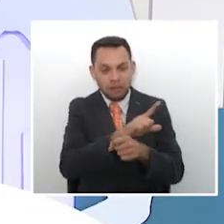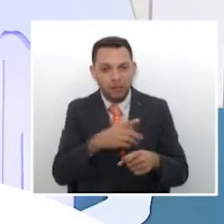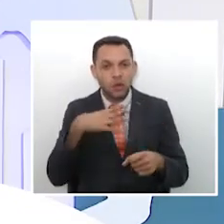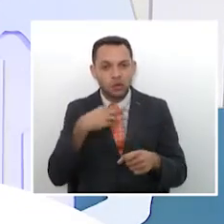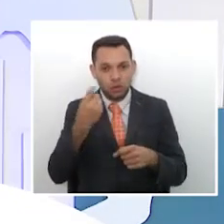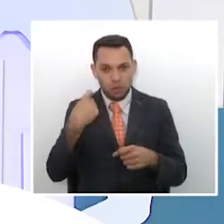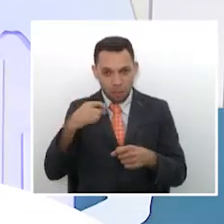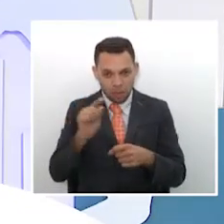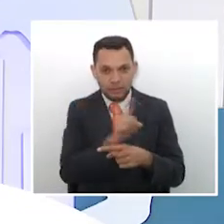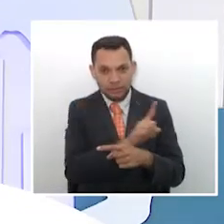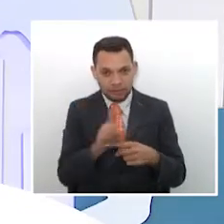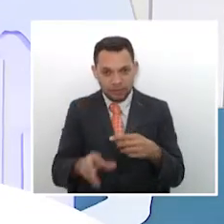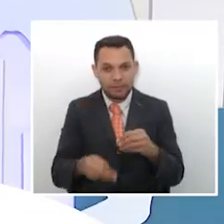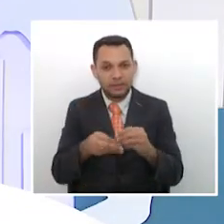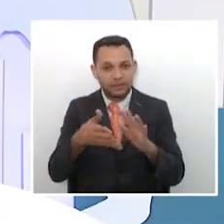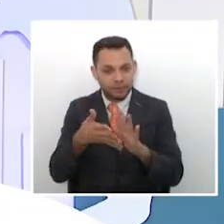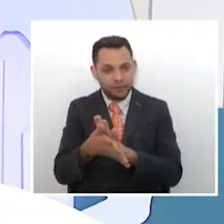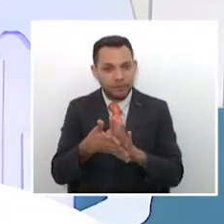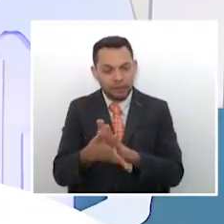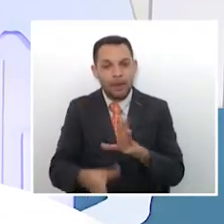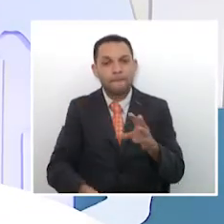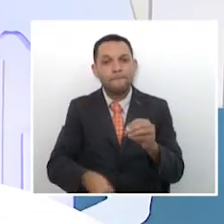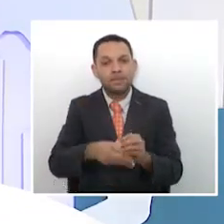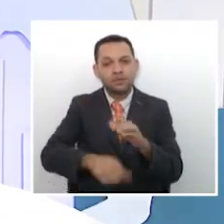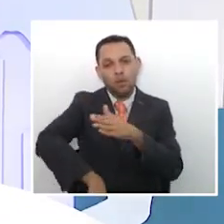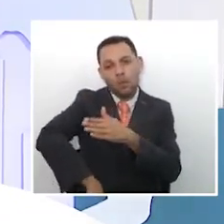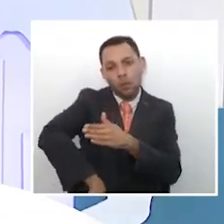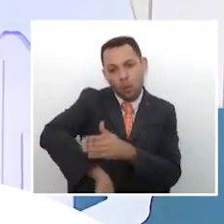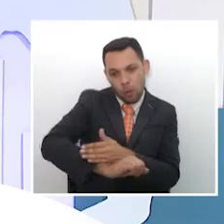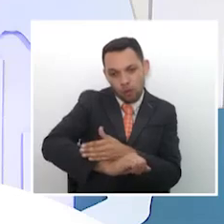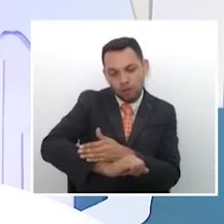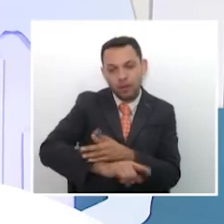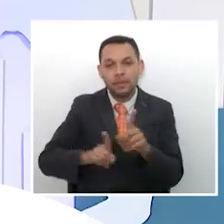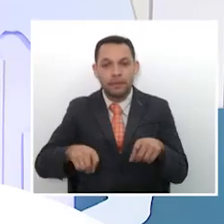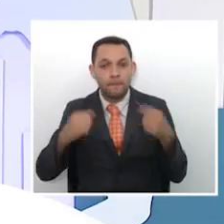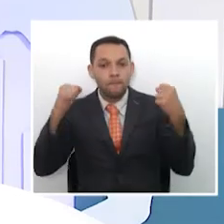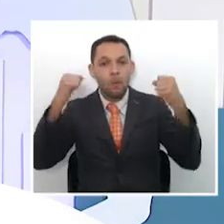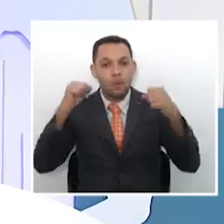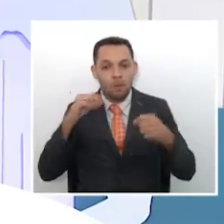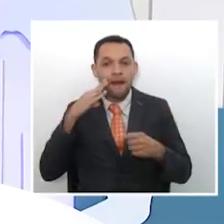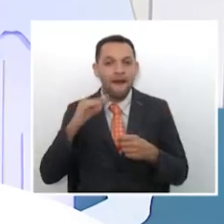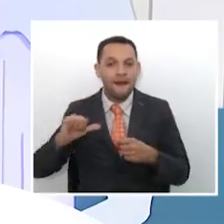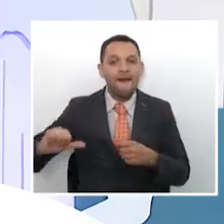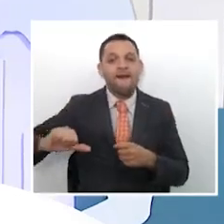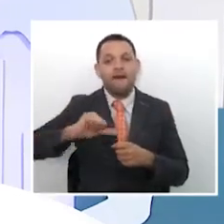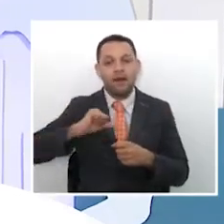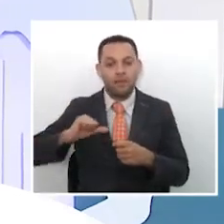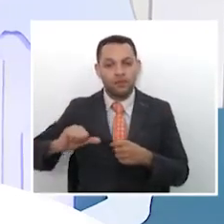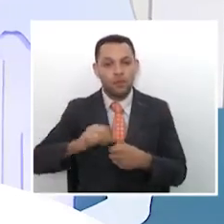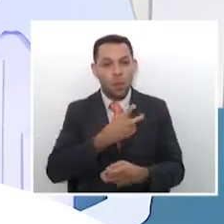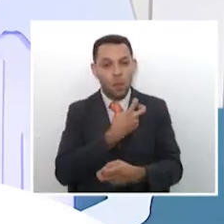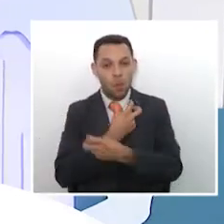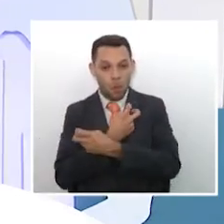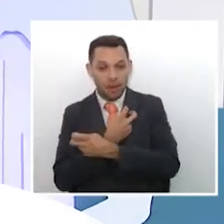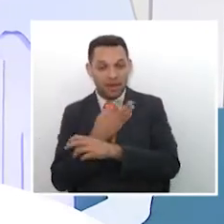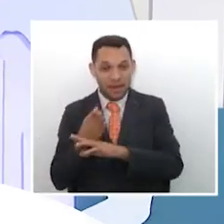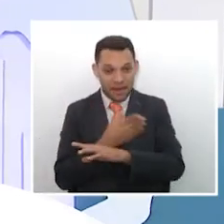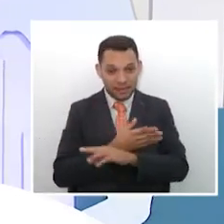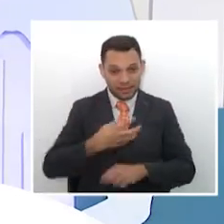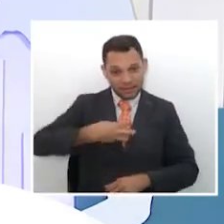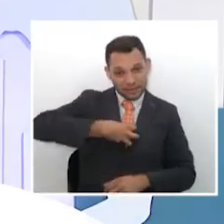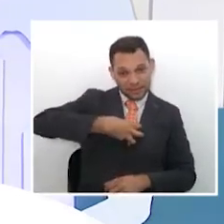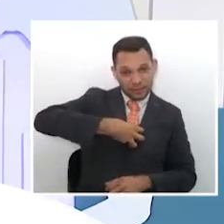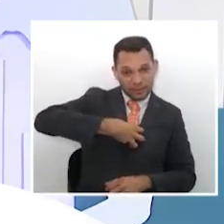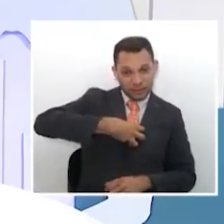próxima semana de qué se trata. Y en materia futbolística hay preocupación en el fútbol femenino colombiano porque ya Atlético Huila, que fue campeón de uno de los